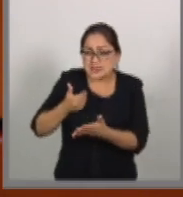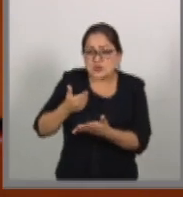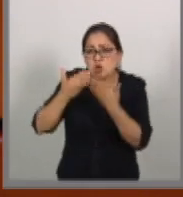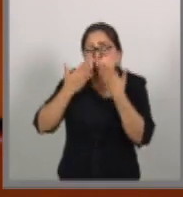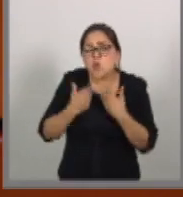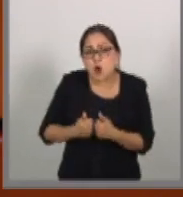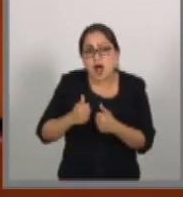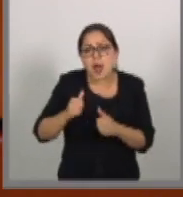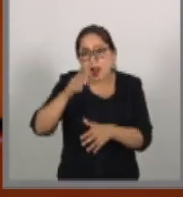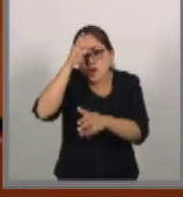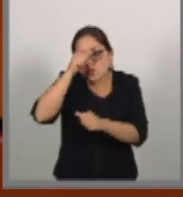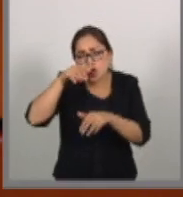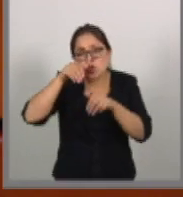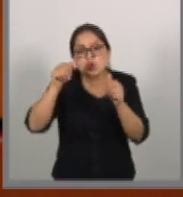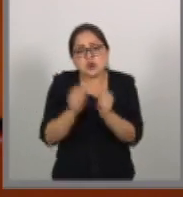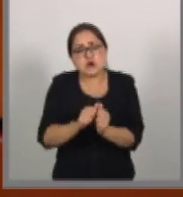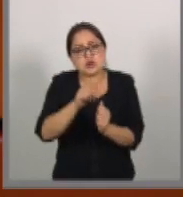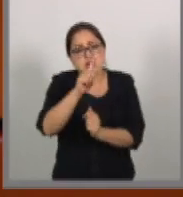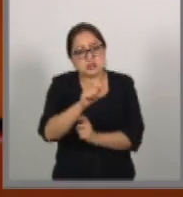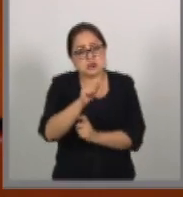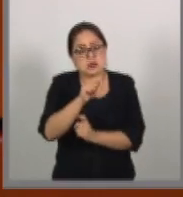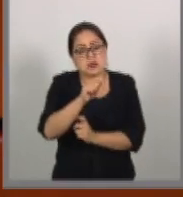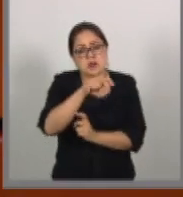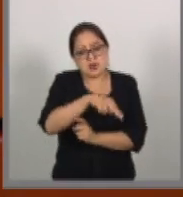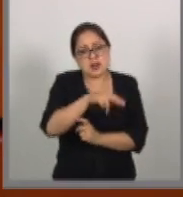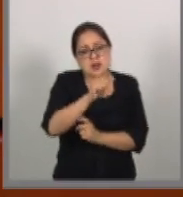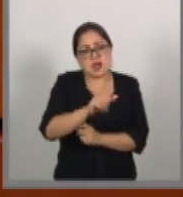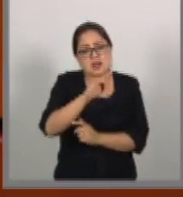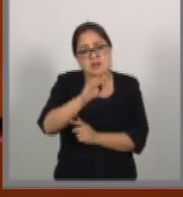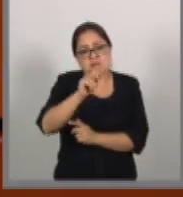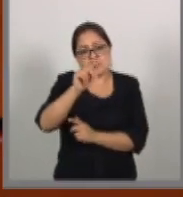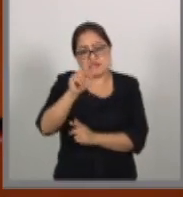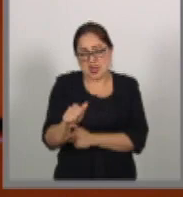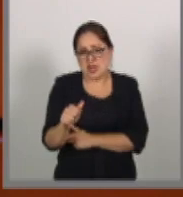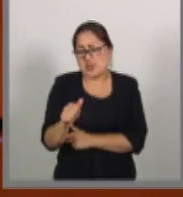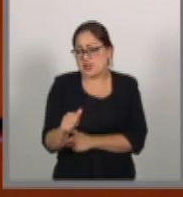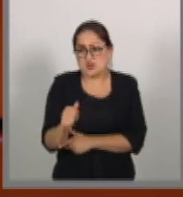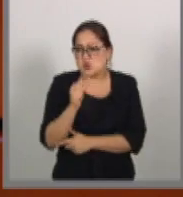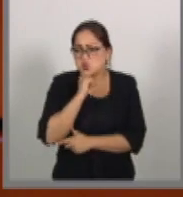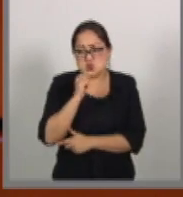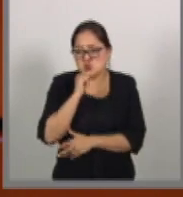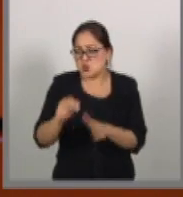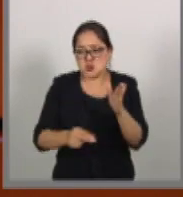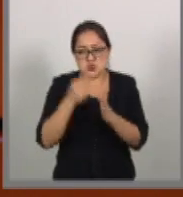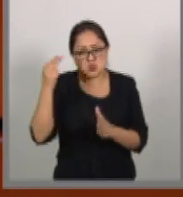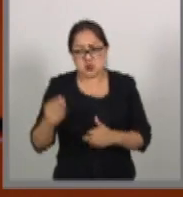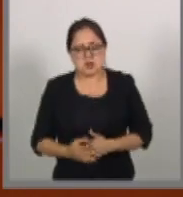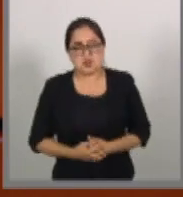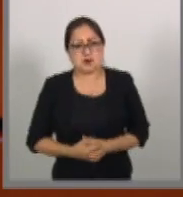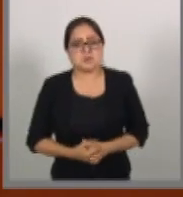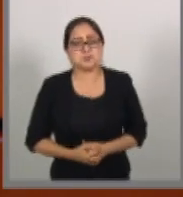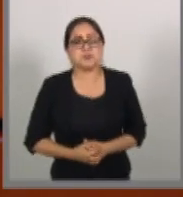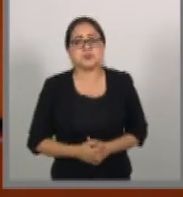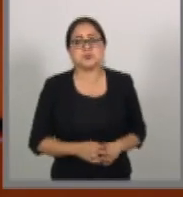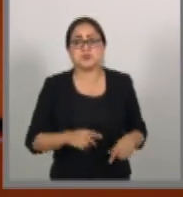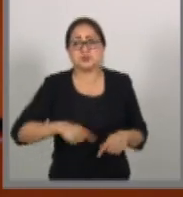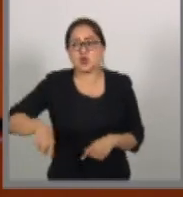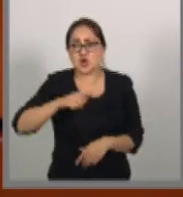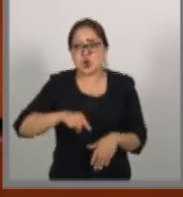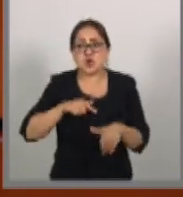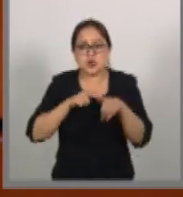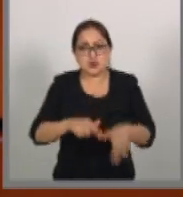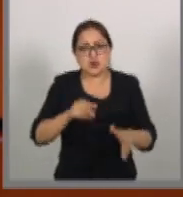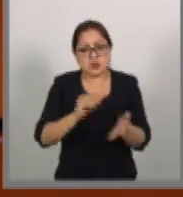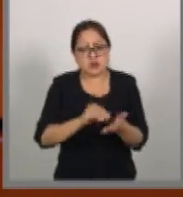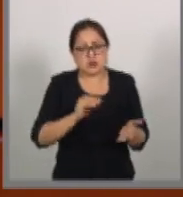la negociación de NAFTA, del Tratado de Libre Comercio? ¿Por qué seguimos con esta